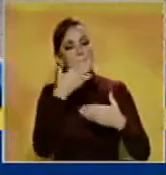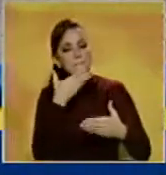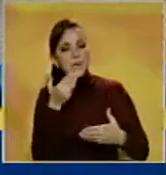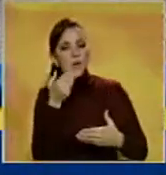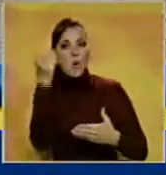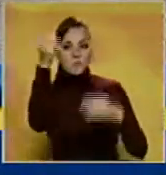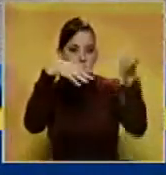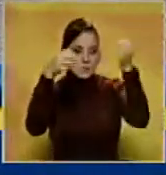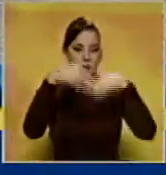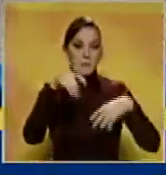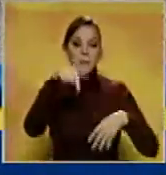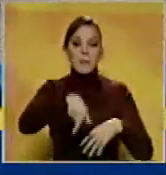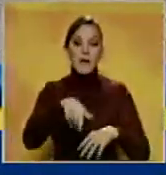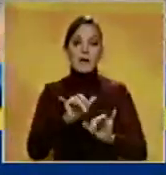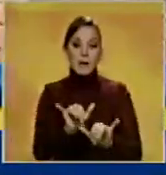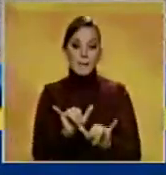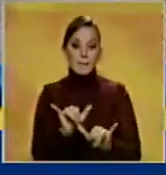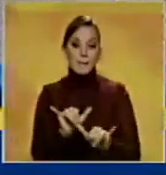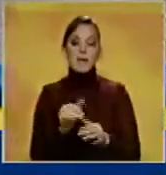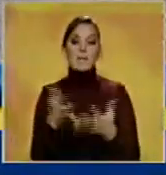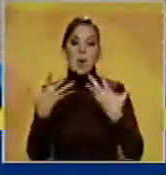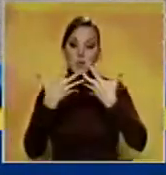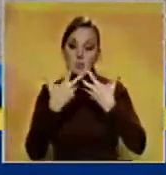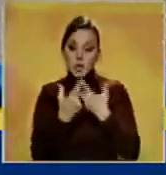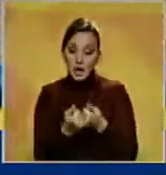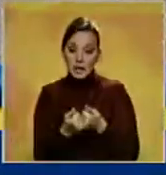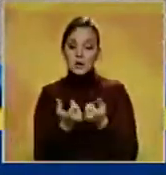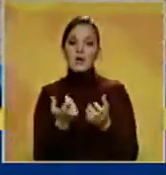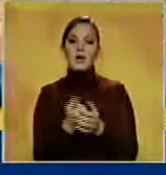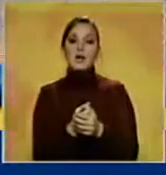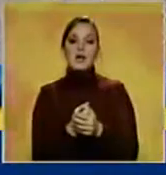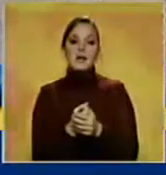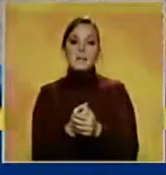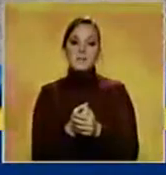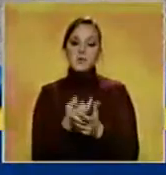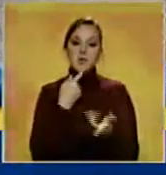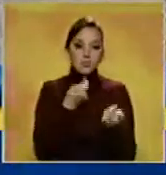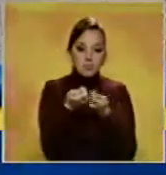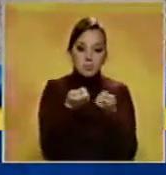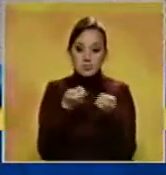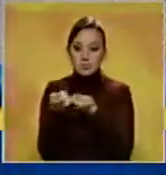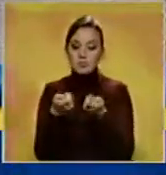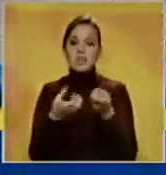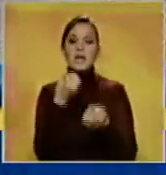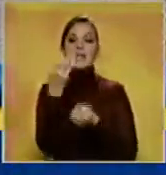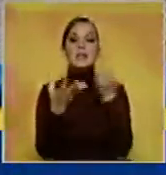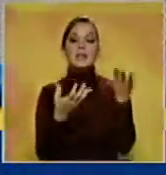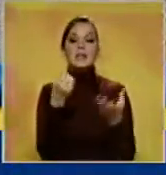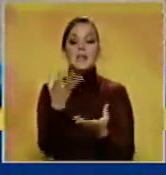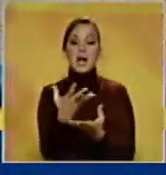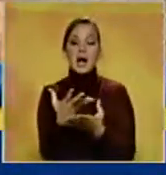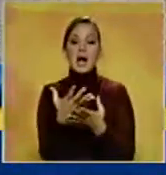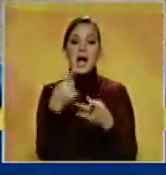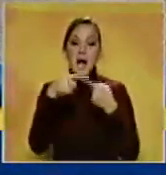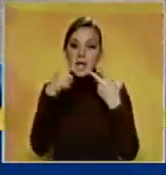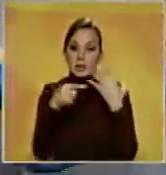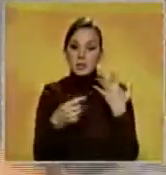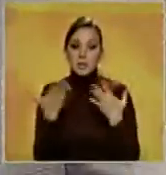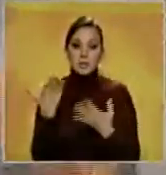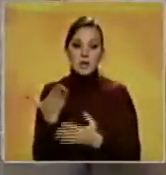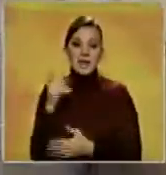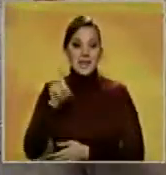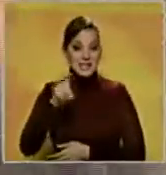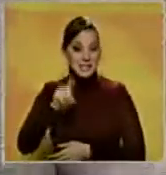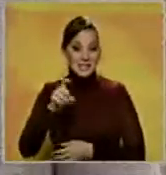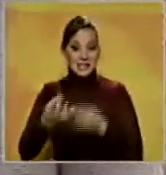y podamos nosotros de manera articulada, bajo un mecanismo de control, otorgar esta materia prima a quienes realmente la necesitan para